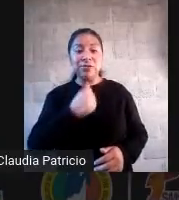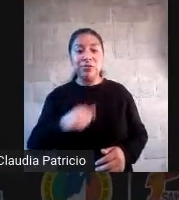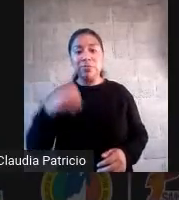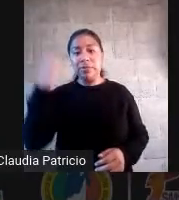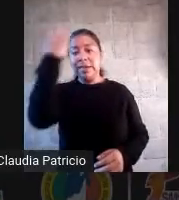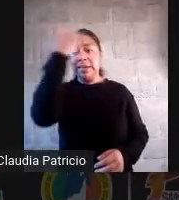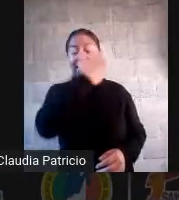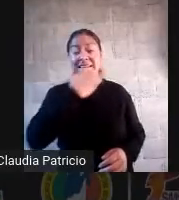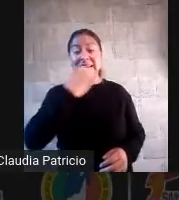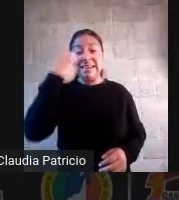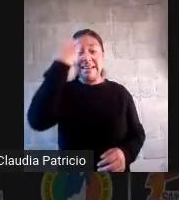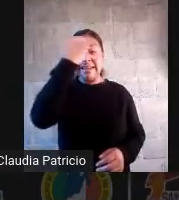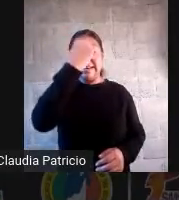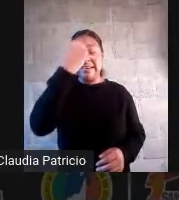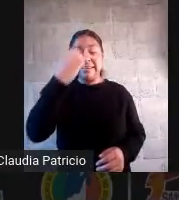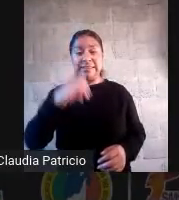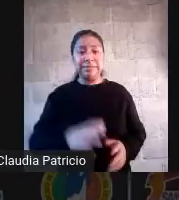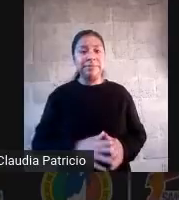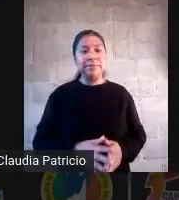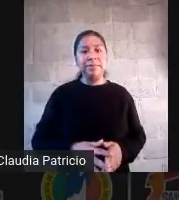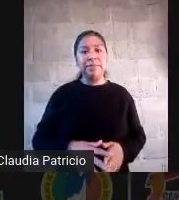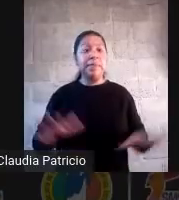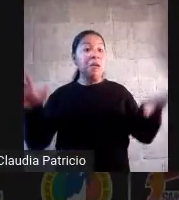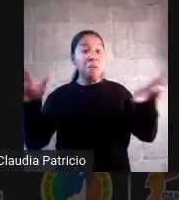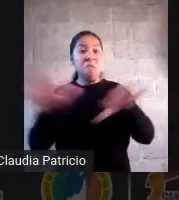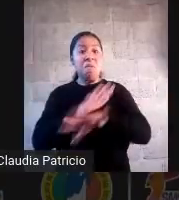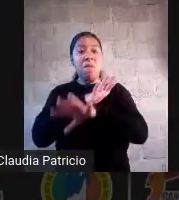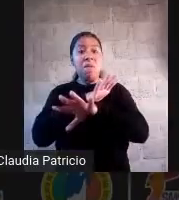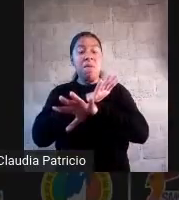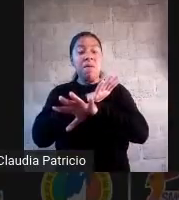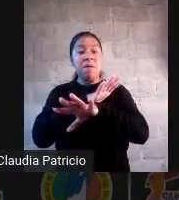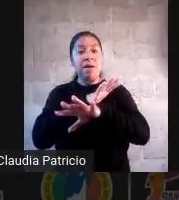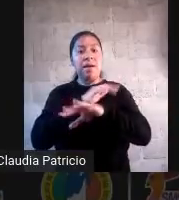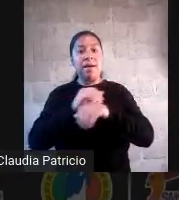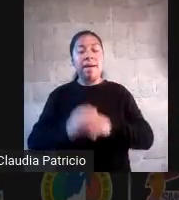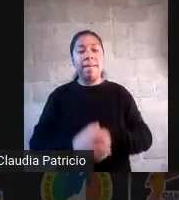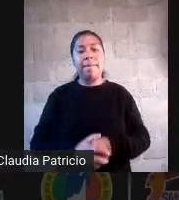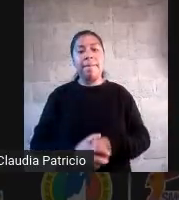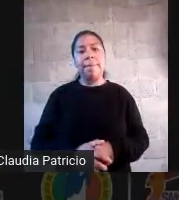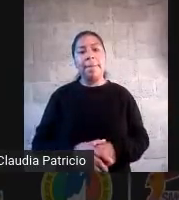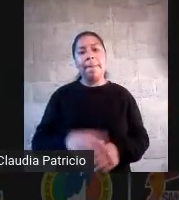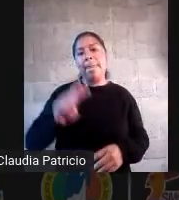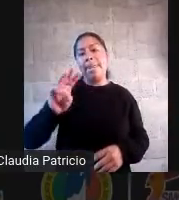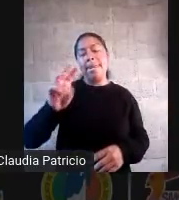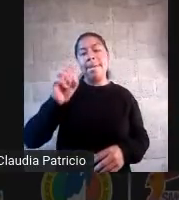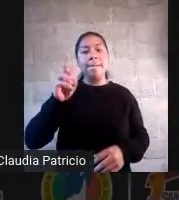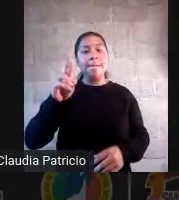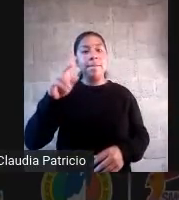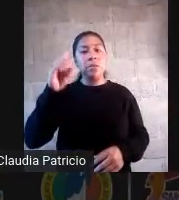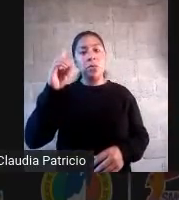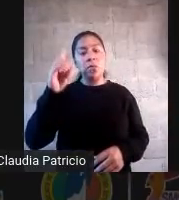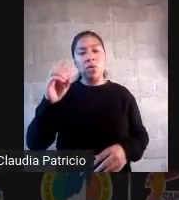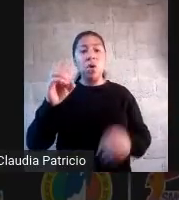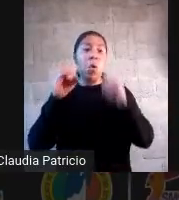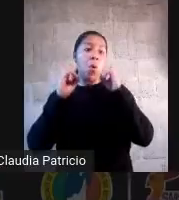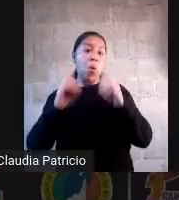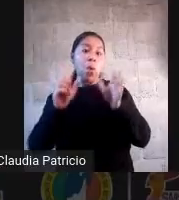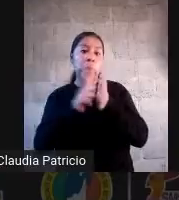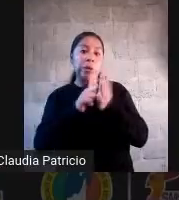me lo ponga en otro formato, a lo mejor me lo ponga en Word o me lo ponga en su libreta, pero ya